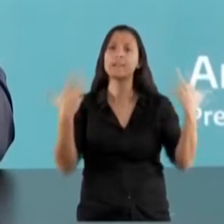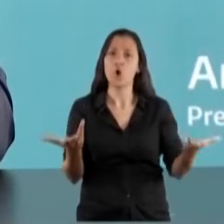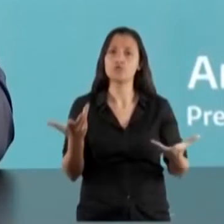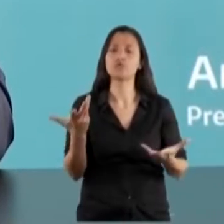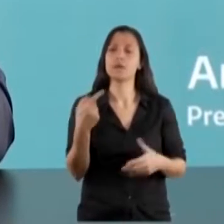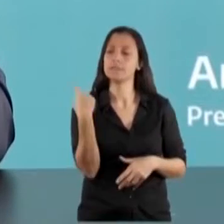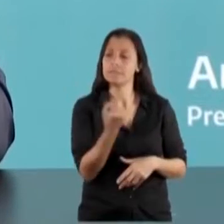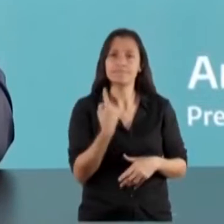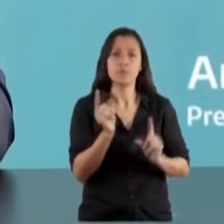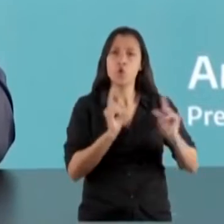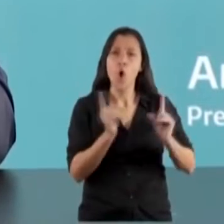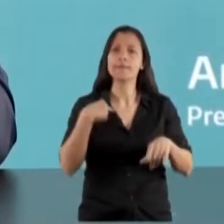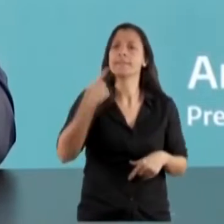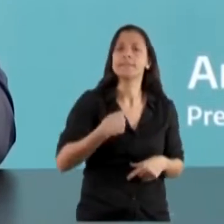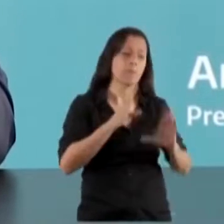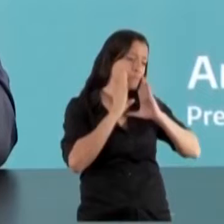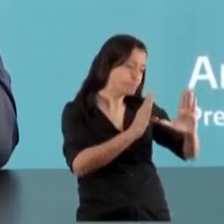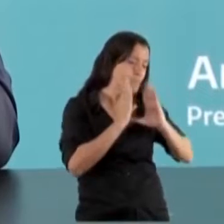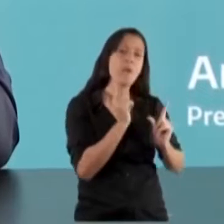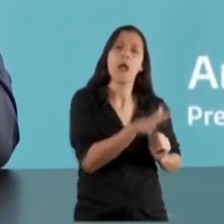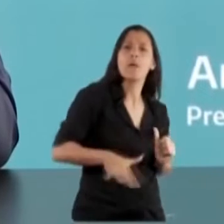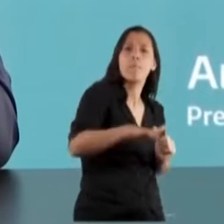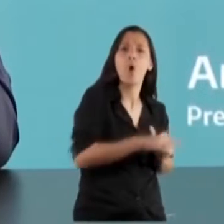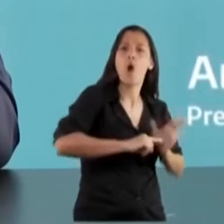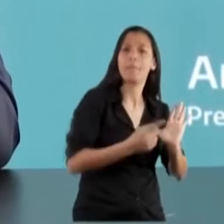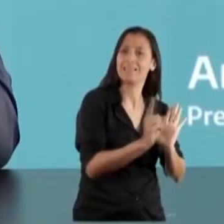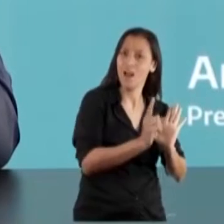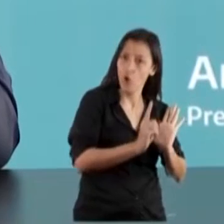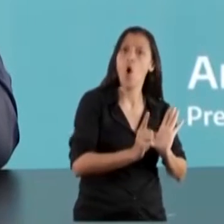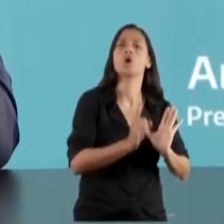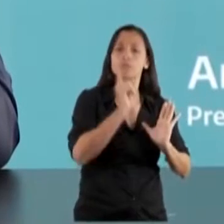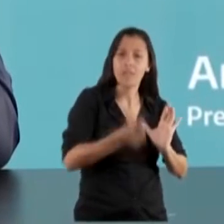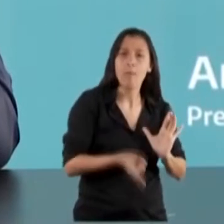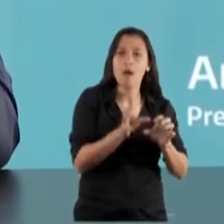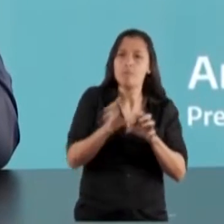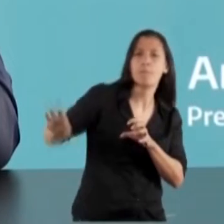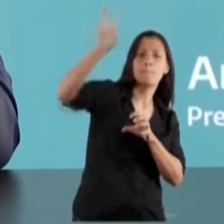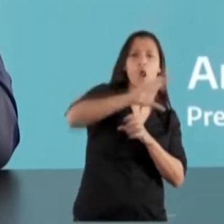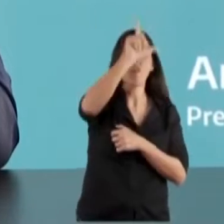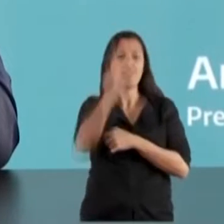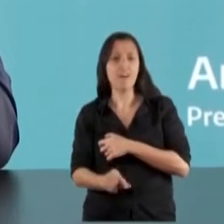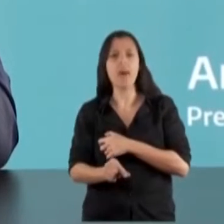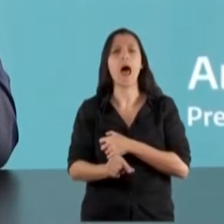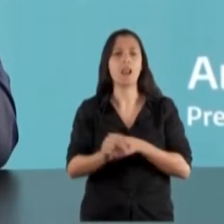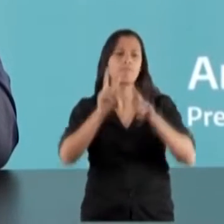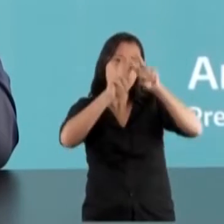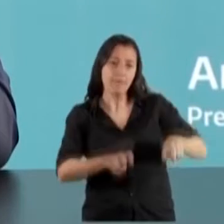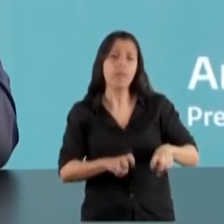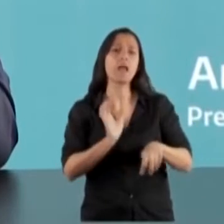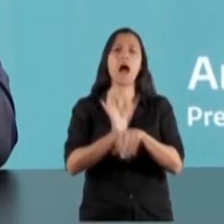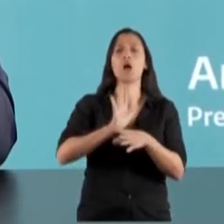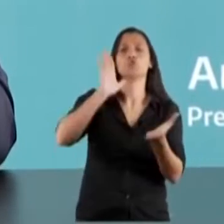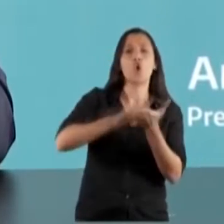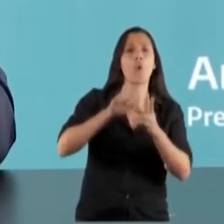descentralizar también y federalizar lo que es la investigación, el desarrollo. Y